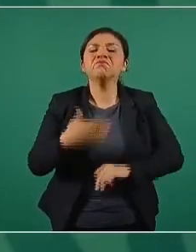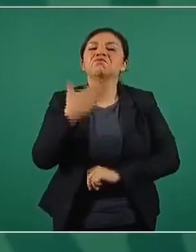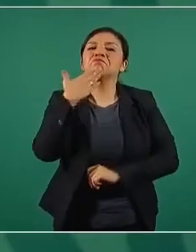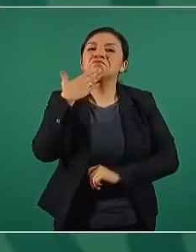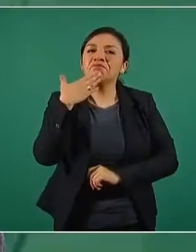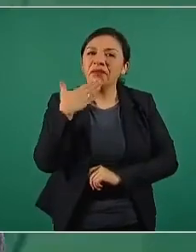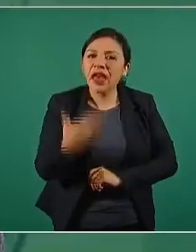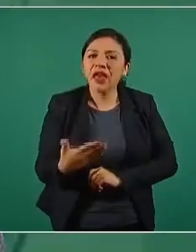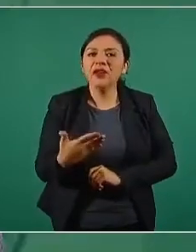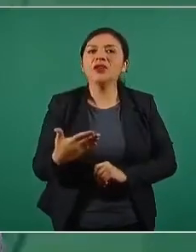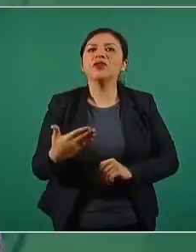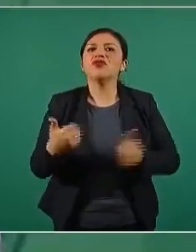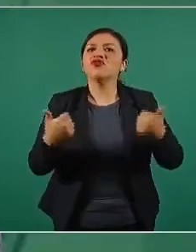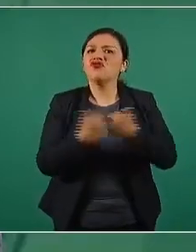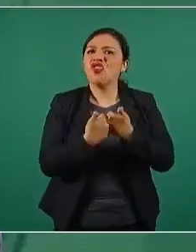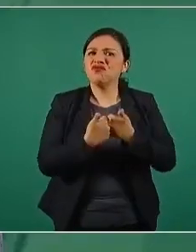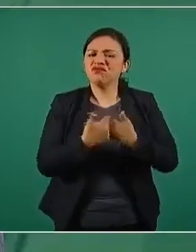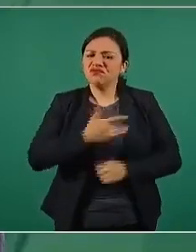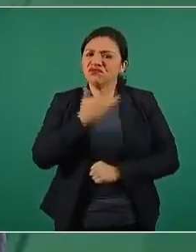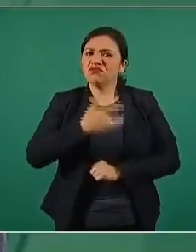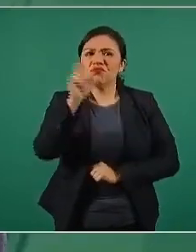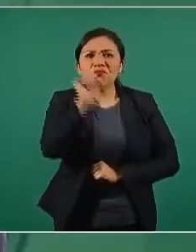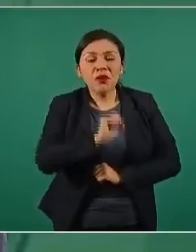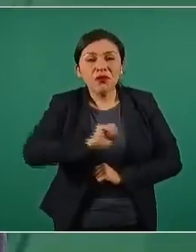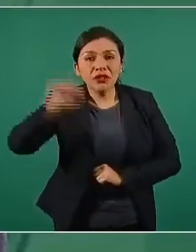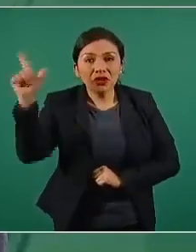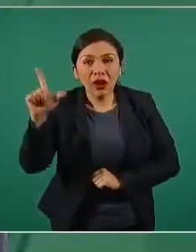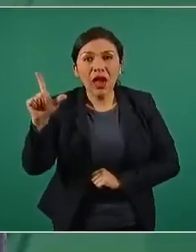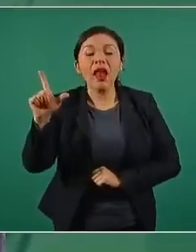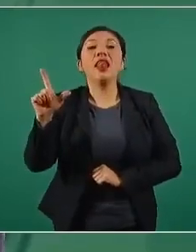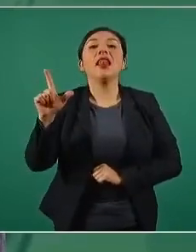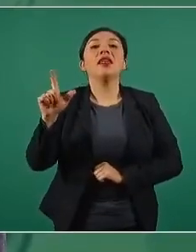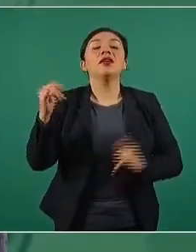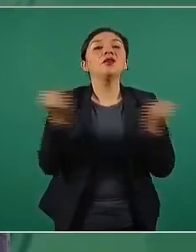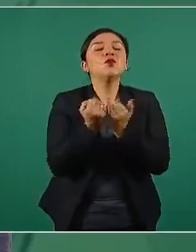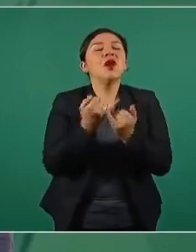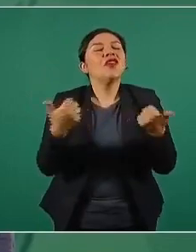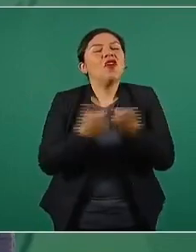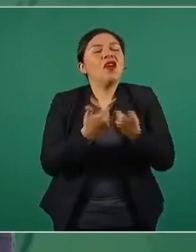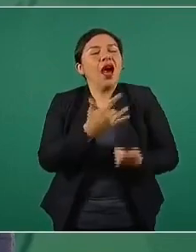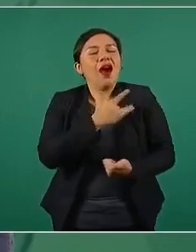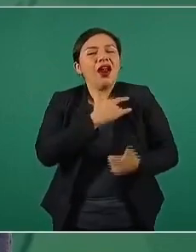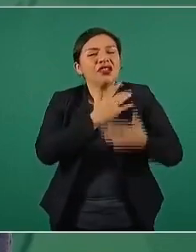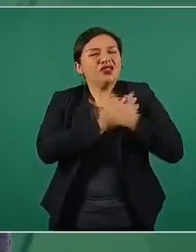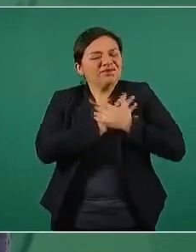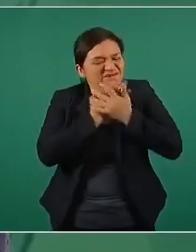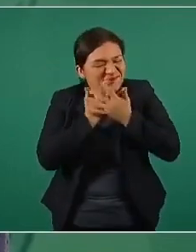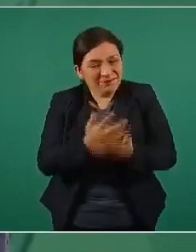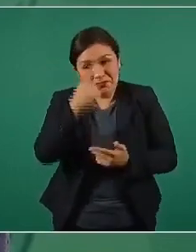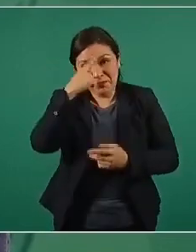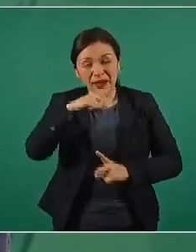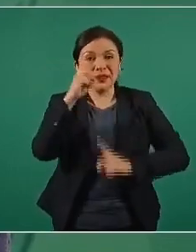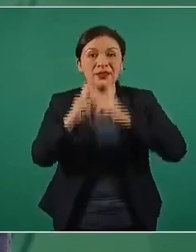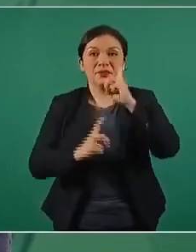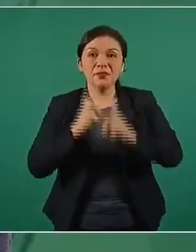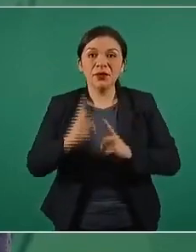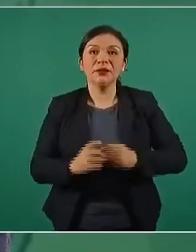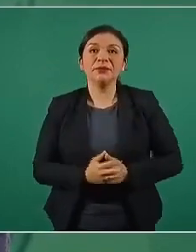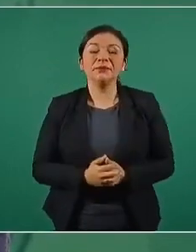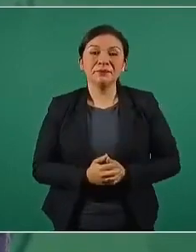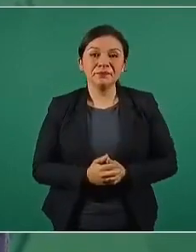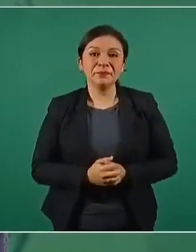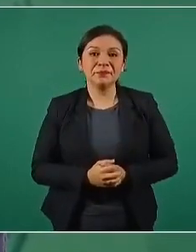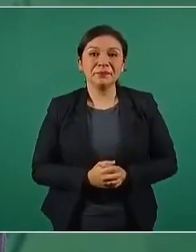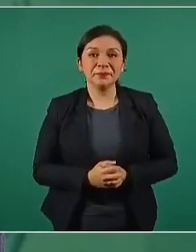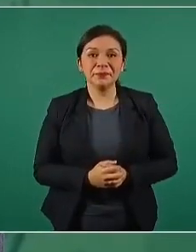mucho profesionalismo y con mucha pasión, están